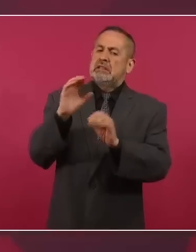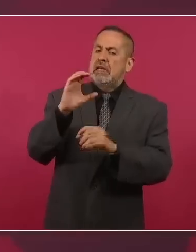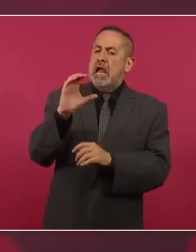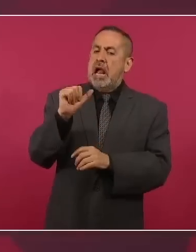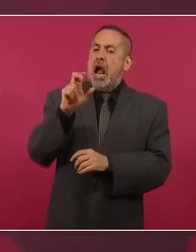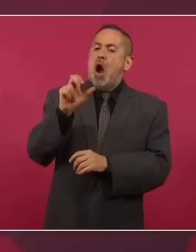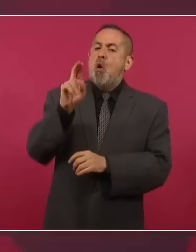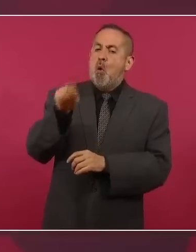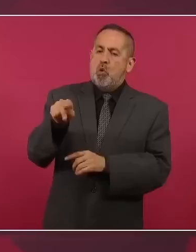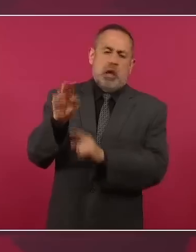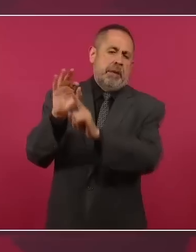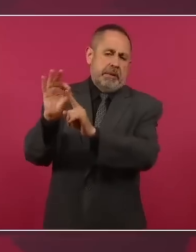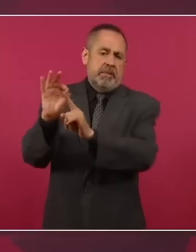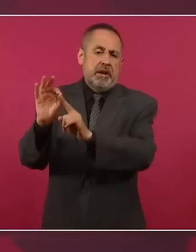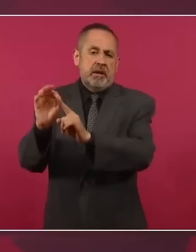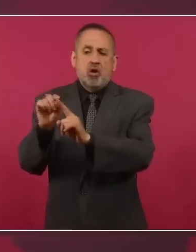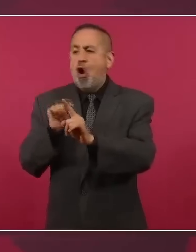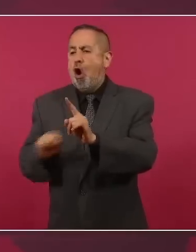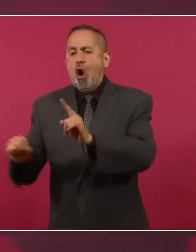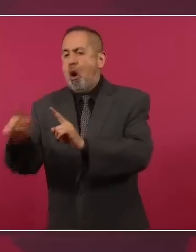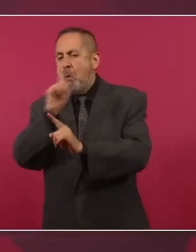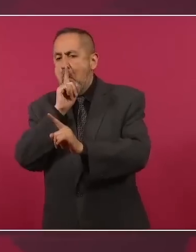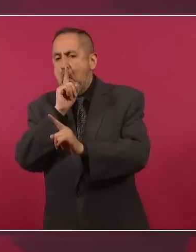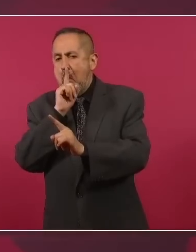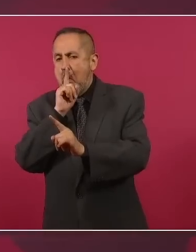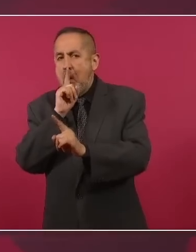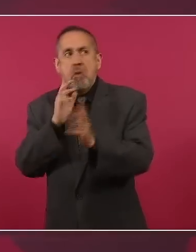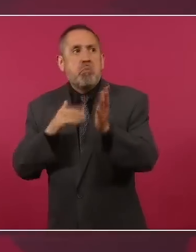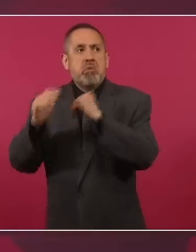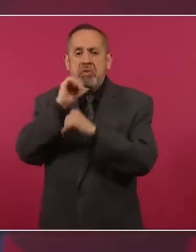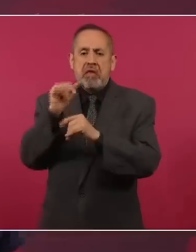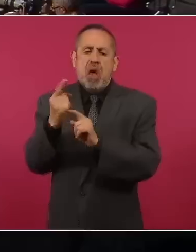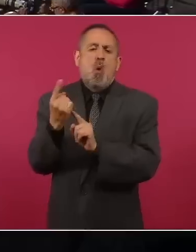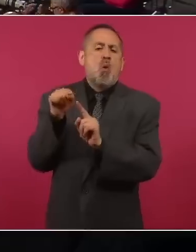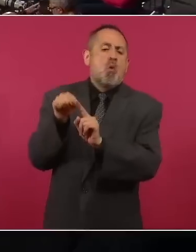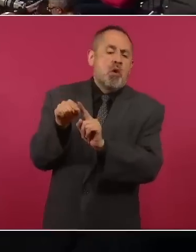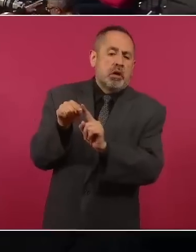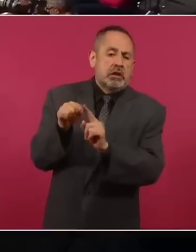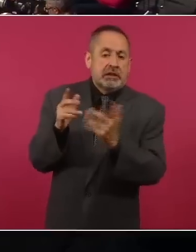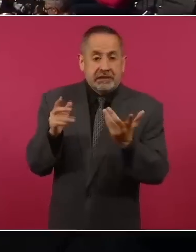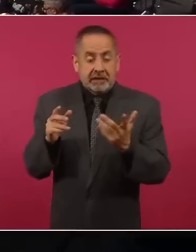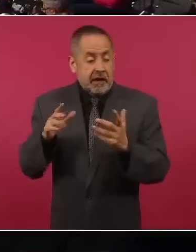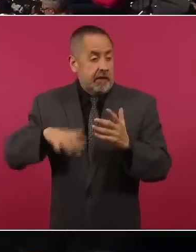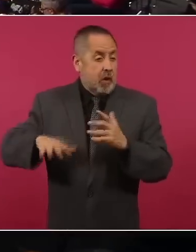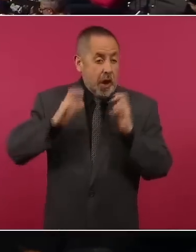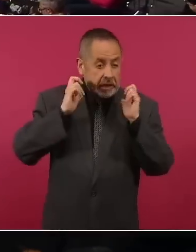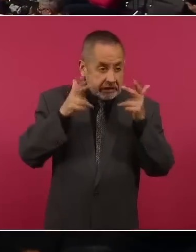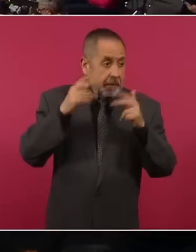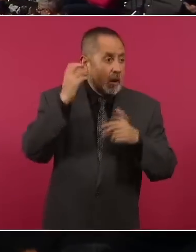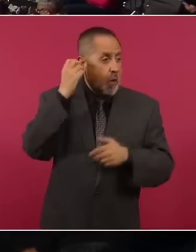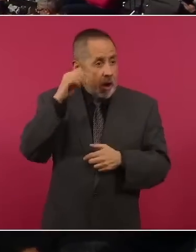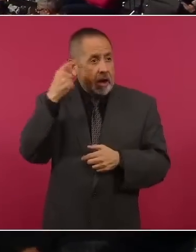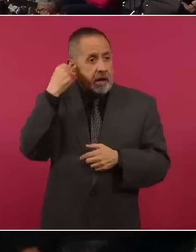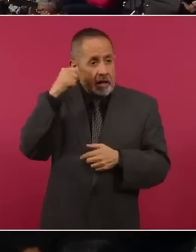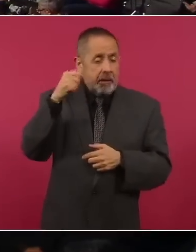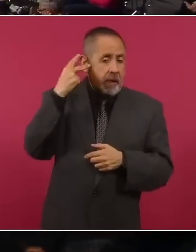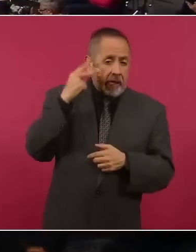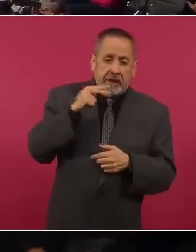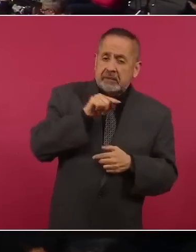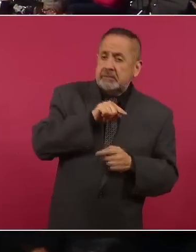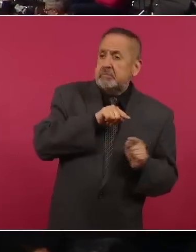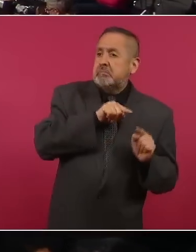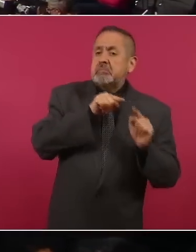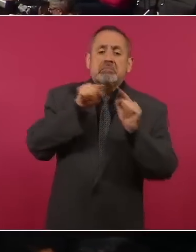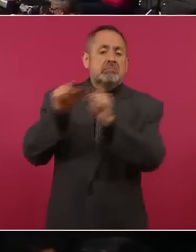los demás estados no crecían. Toda la gente de Chiapas, de Oaxaca, de Tabasco, de Veracruz,